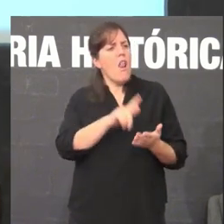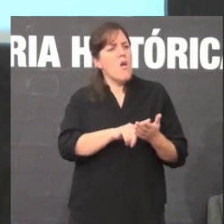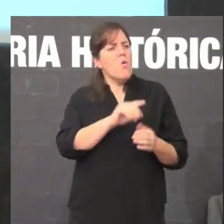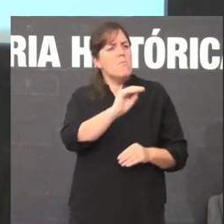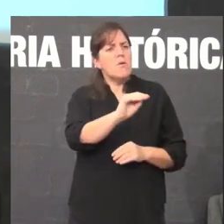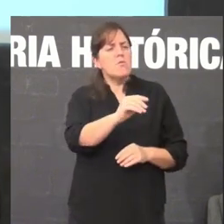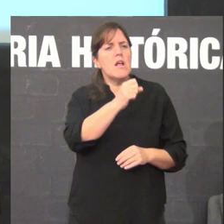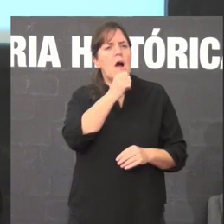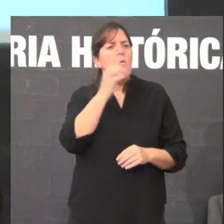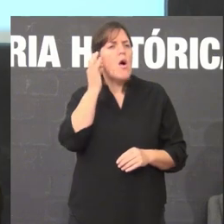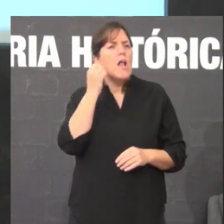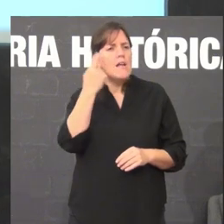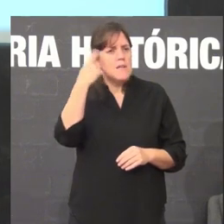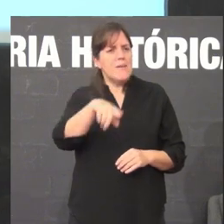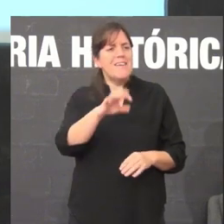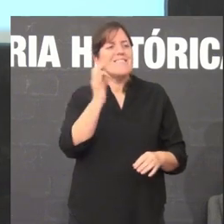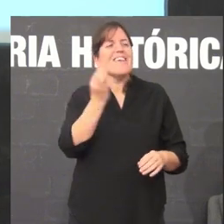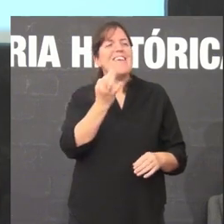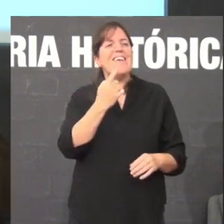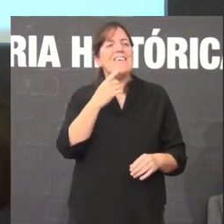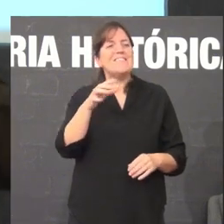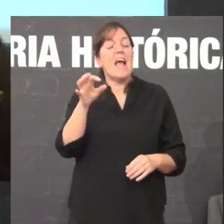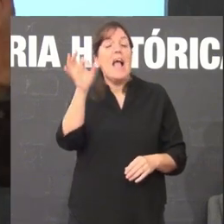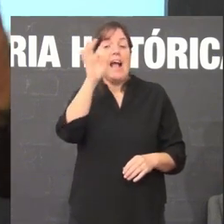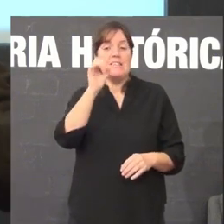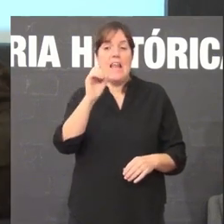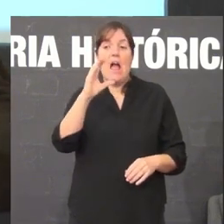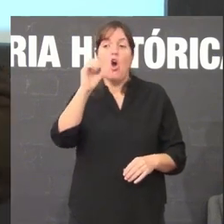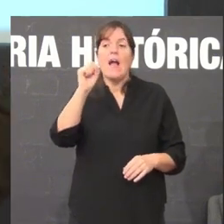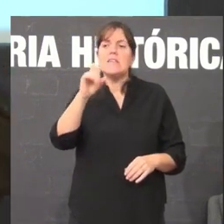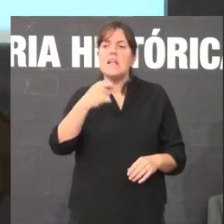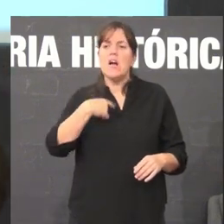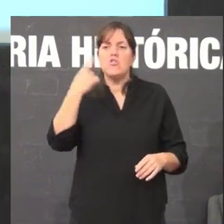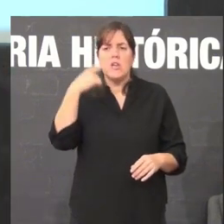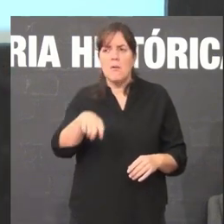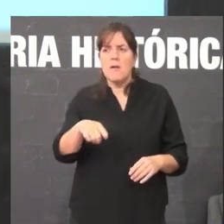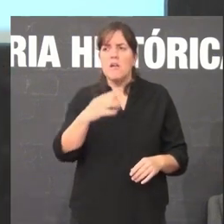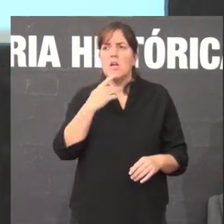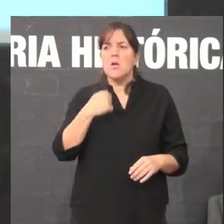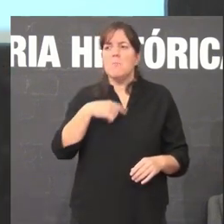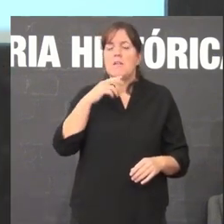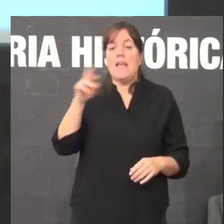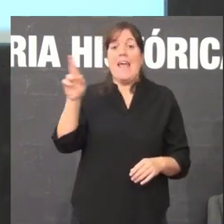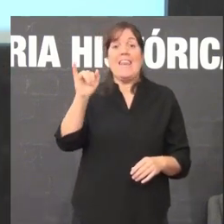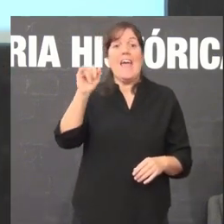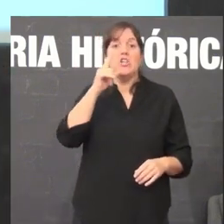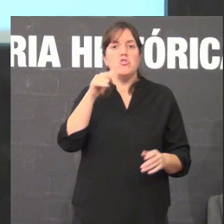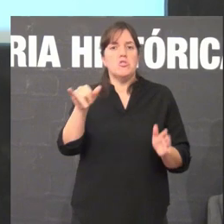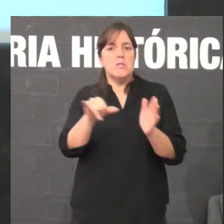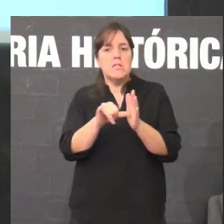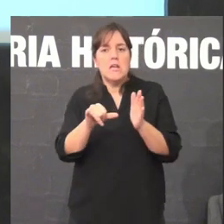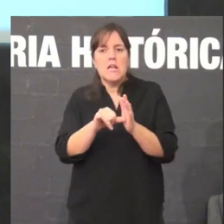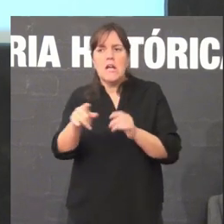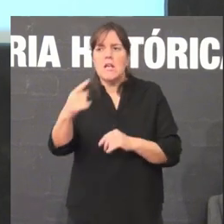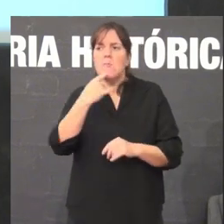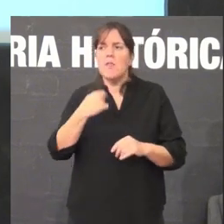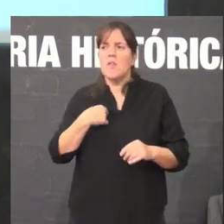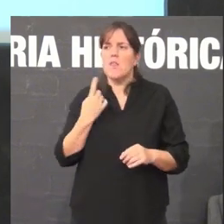se sabía quen era Castelao. Eu pensei, Rianxo está aí ao lado. Ela respondeu-me,